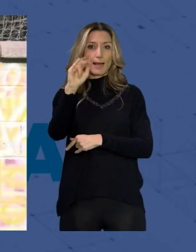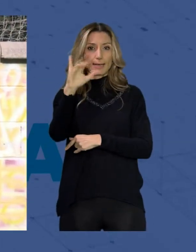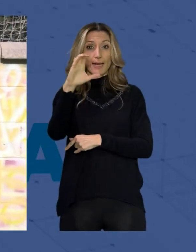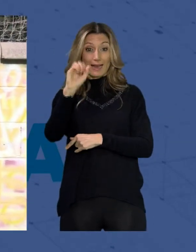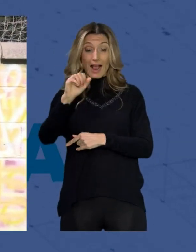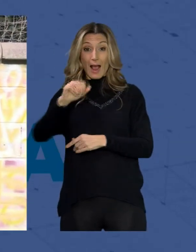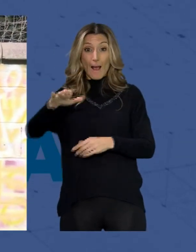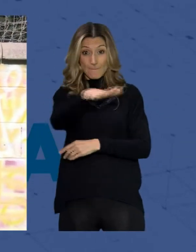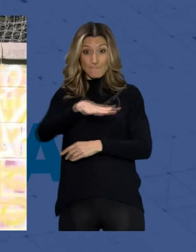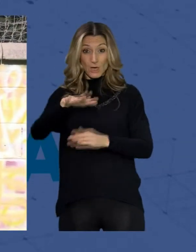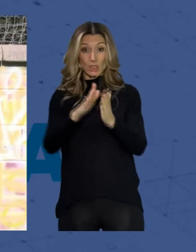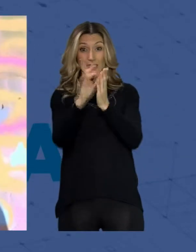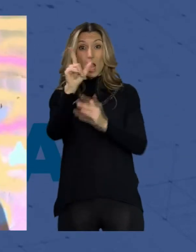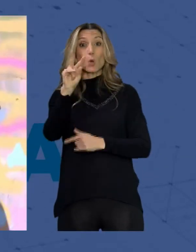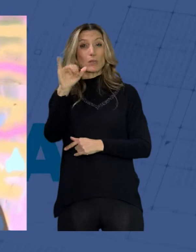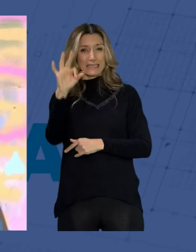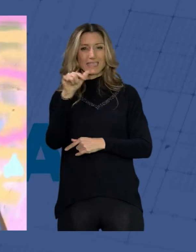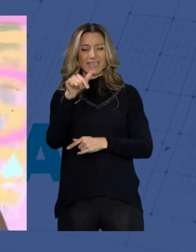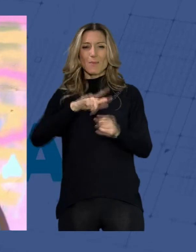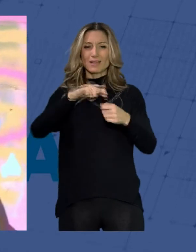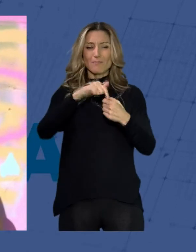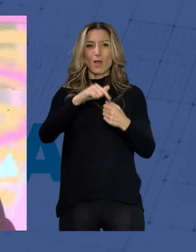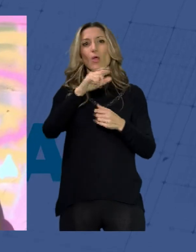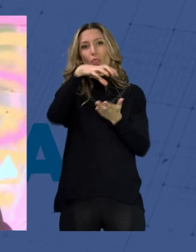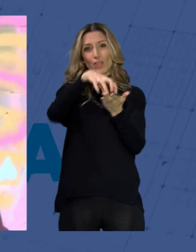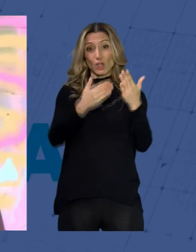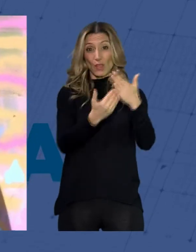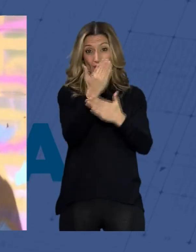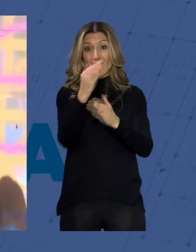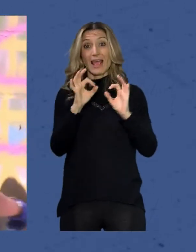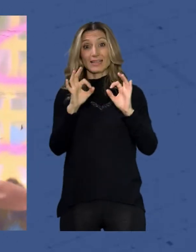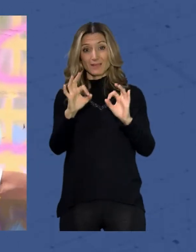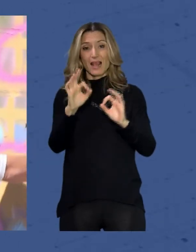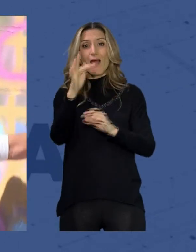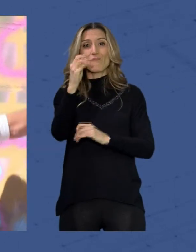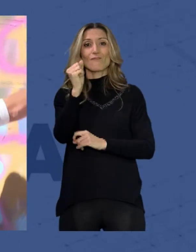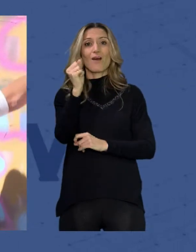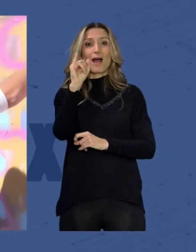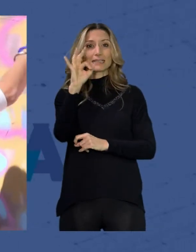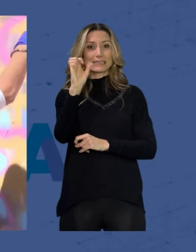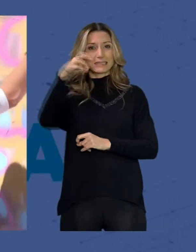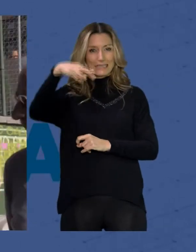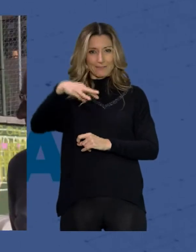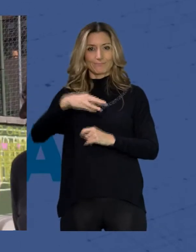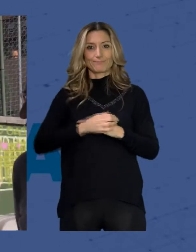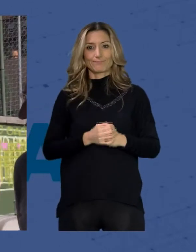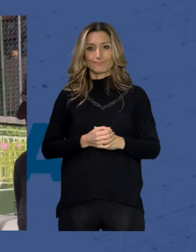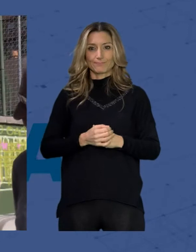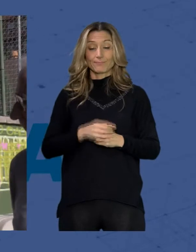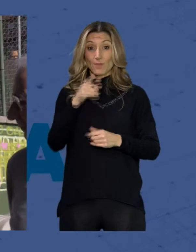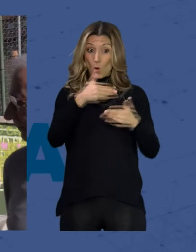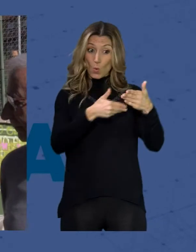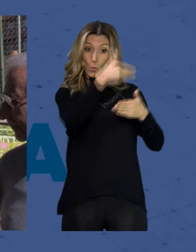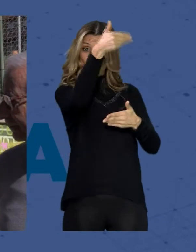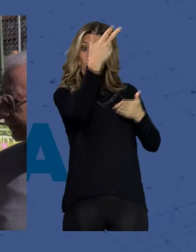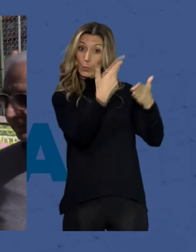han participado usuarios de los centros de día de Faisem personas en tratamiento de salud mental. El mural viene a visibilizar y a darle